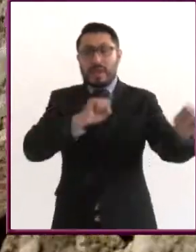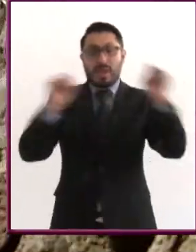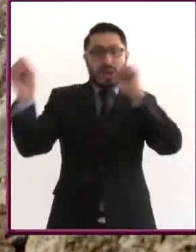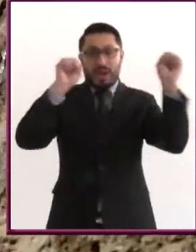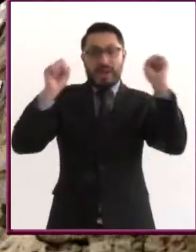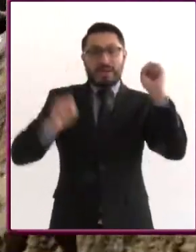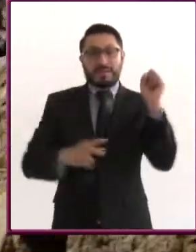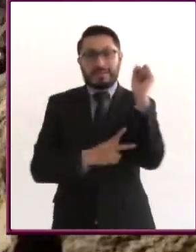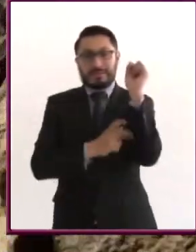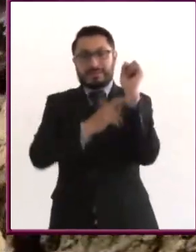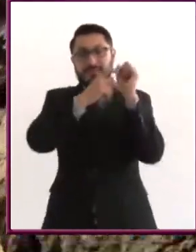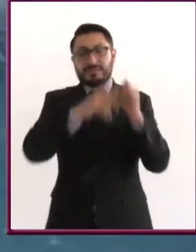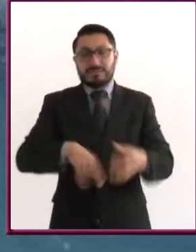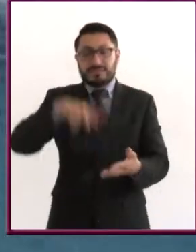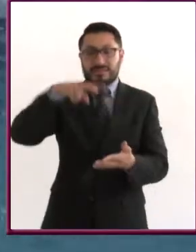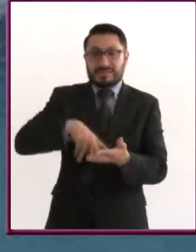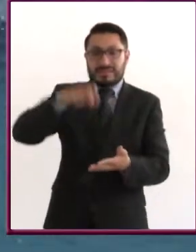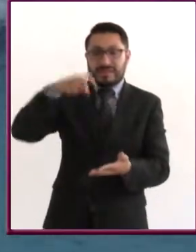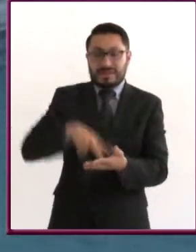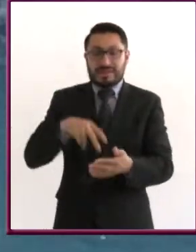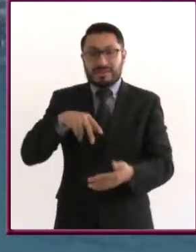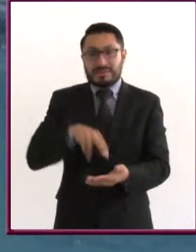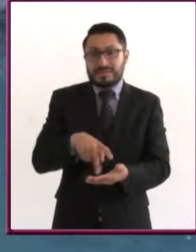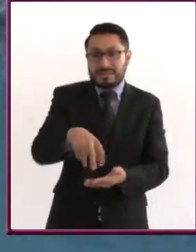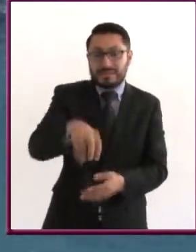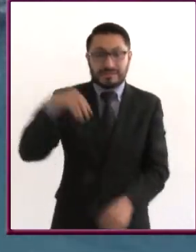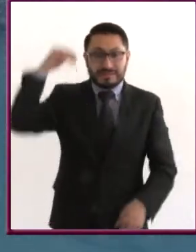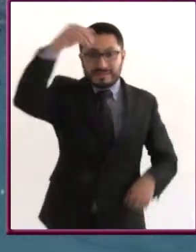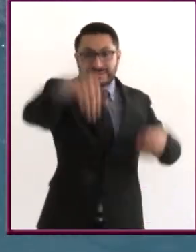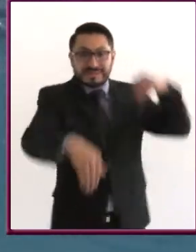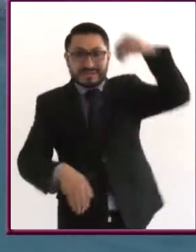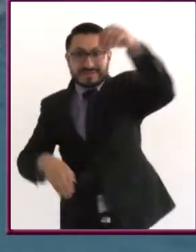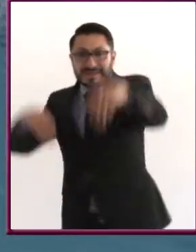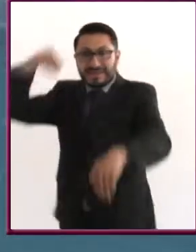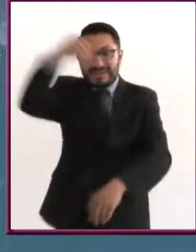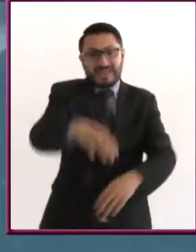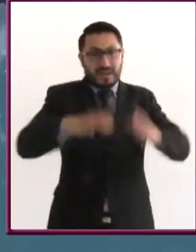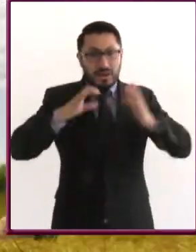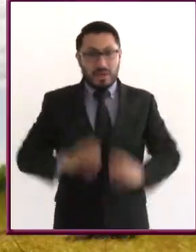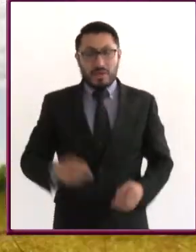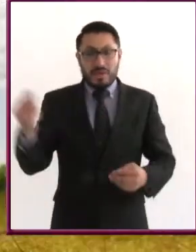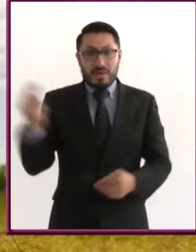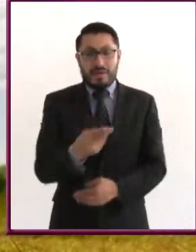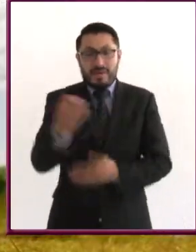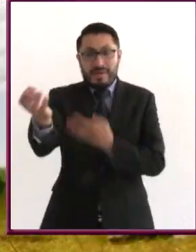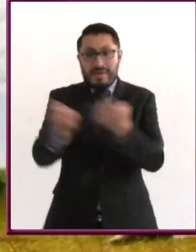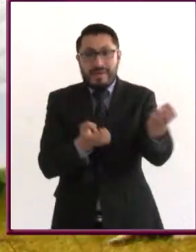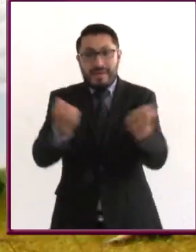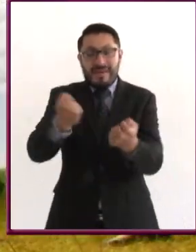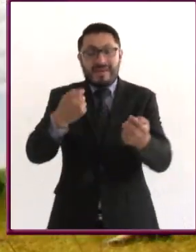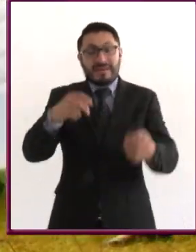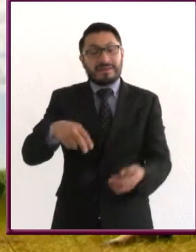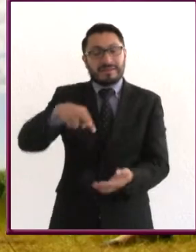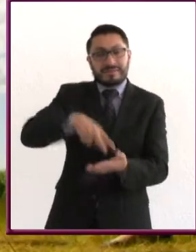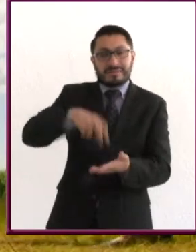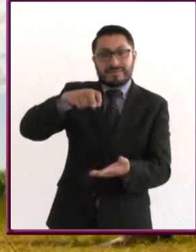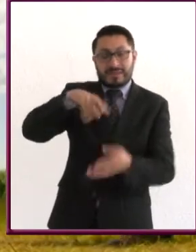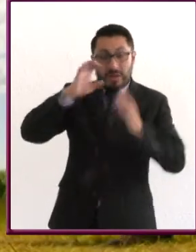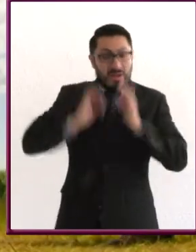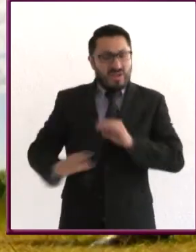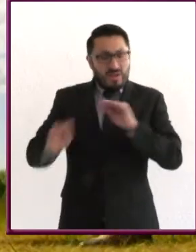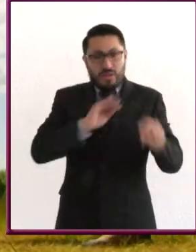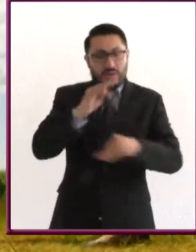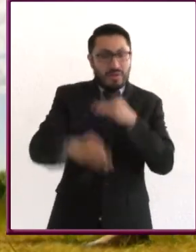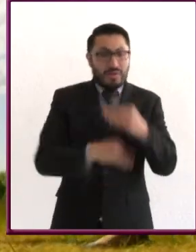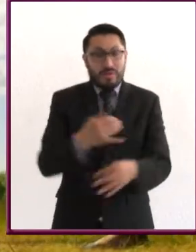trepar, caminar, brincar, nadar. Nuestro cuerpo necesita actividad aeróbica y ejercicio cardiovascular para mantenerse